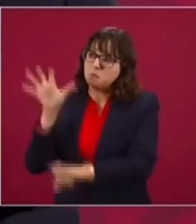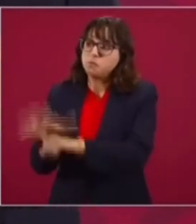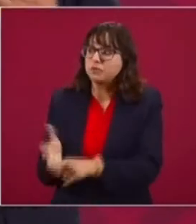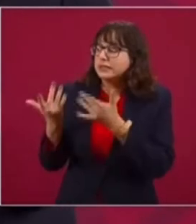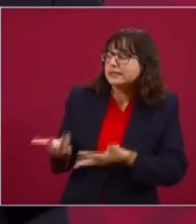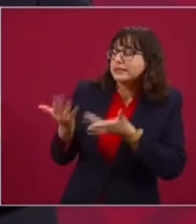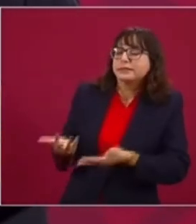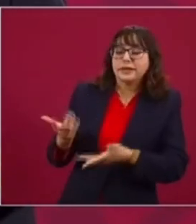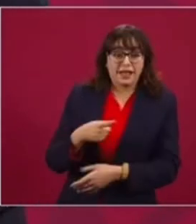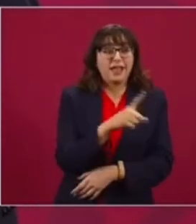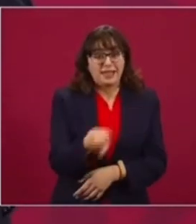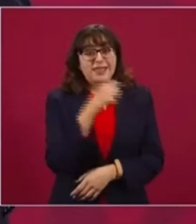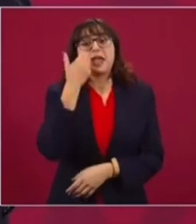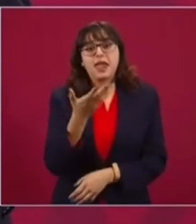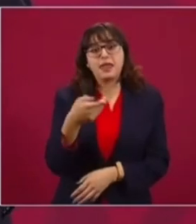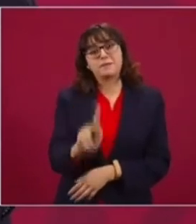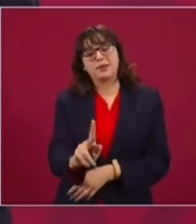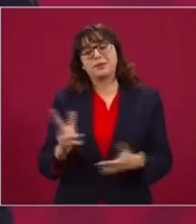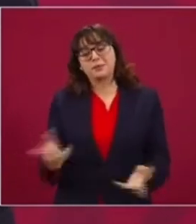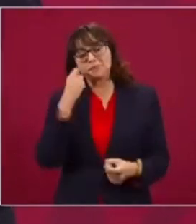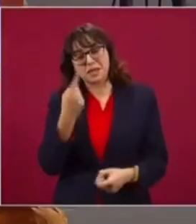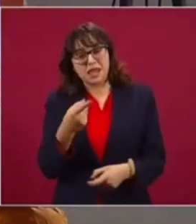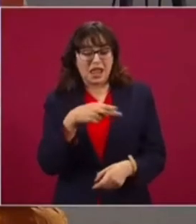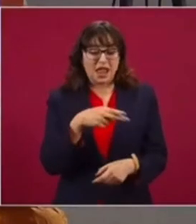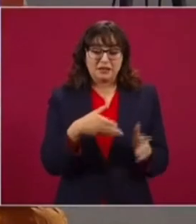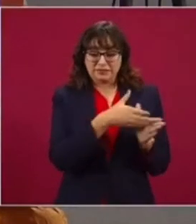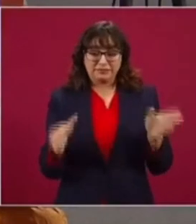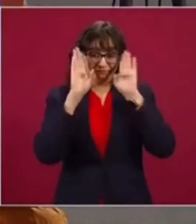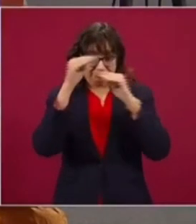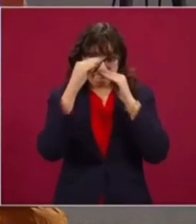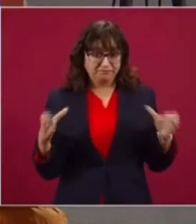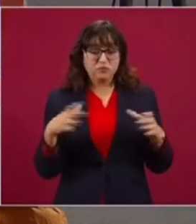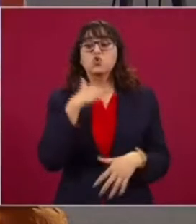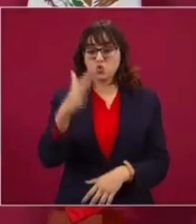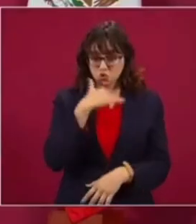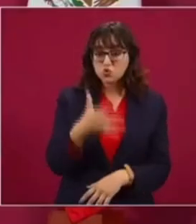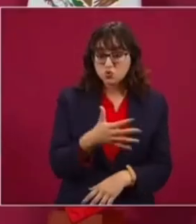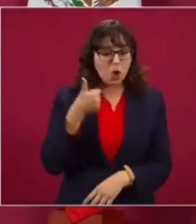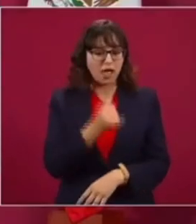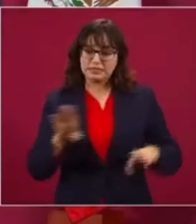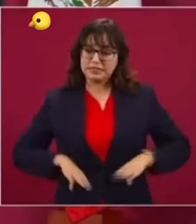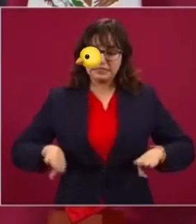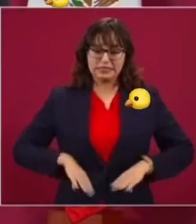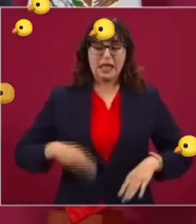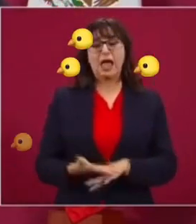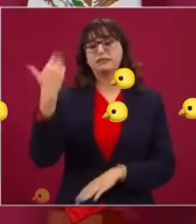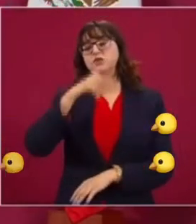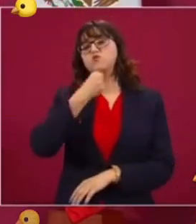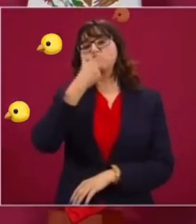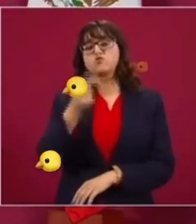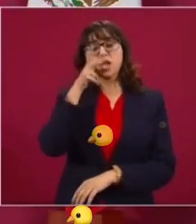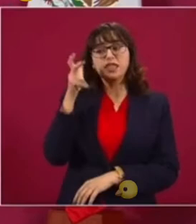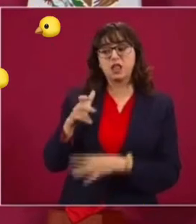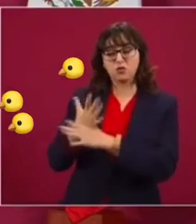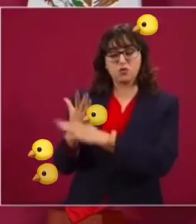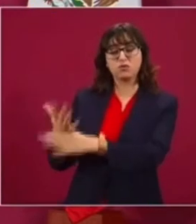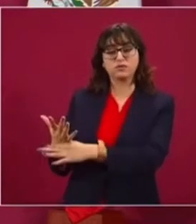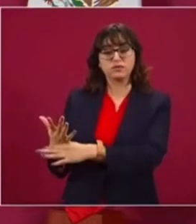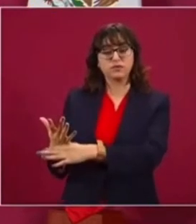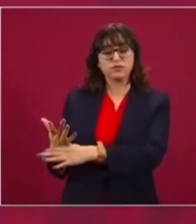conservadurismo, y esto es para los jóvenes, así como es sinónimo de corrupción, porque como decía Galgo, a la oligarca,